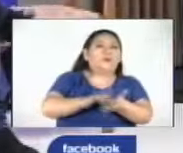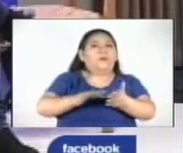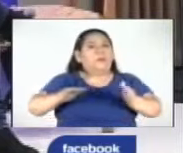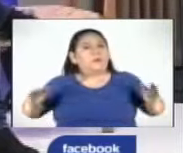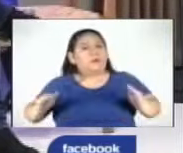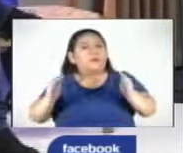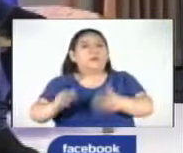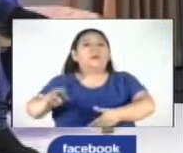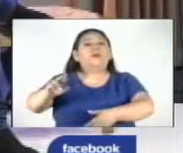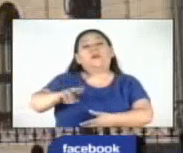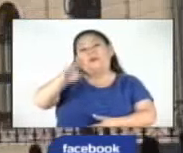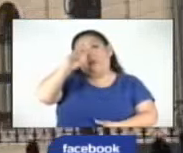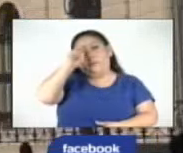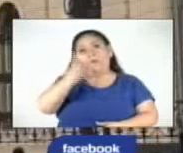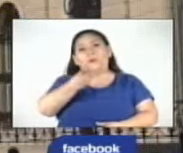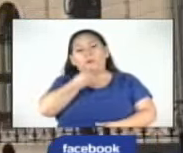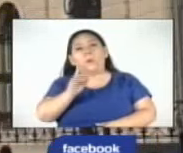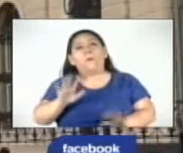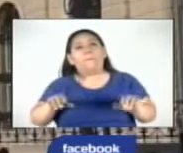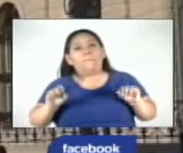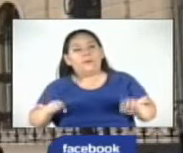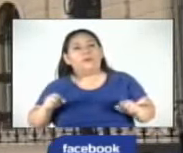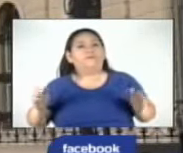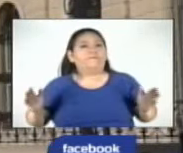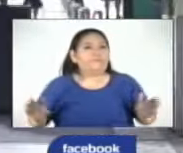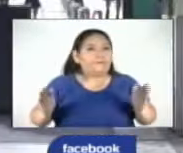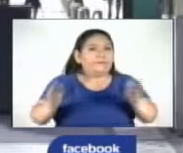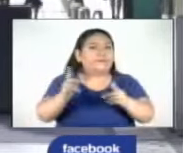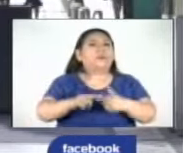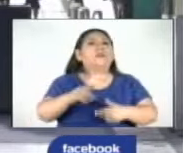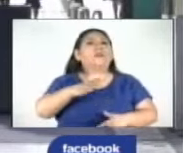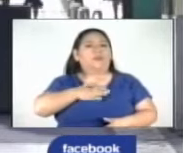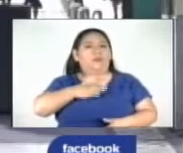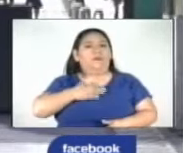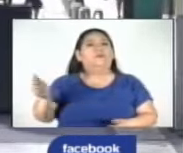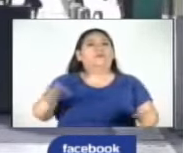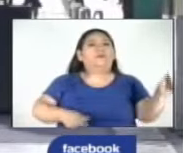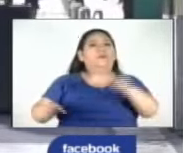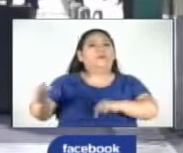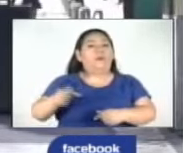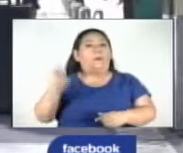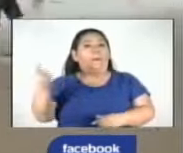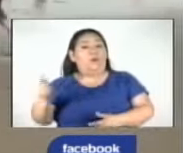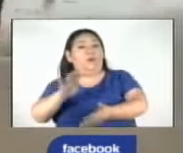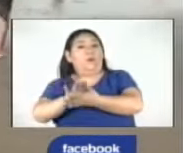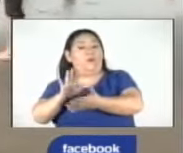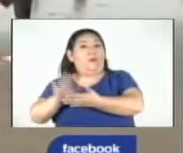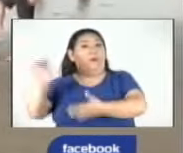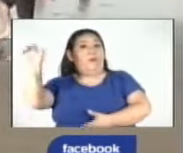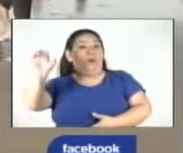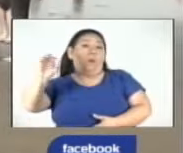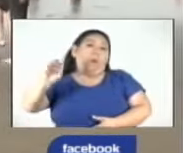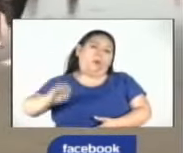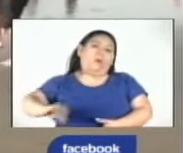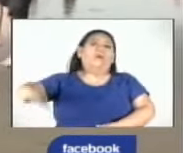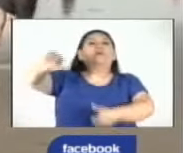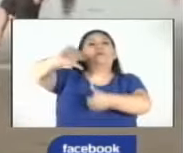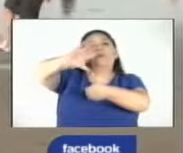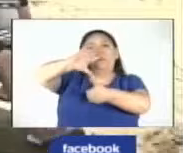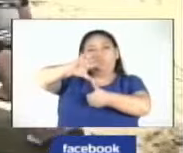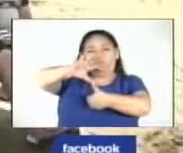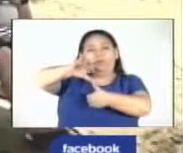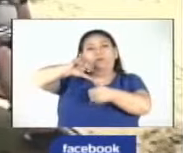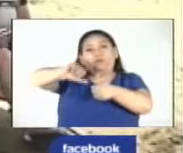con República Dominicana como un multidestino. El encuentro contará con la participación de compradores de Europa y Norteamérica para